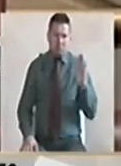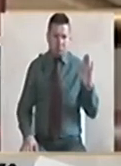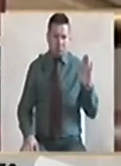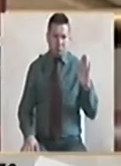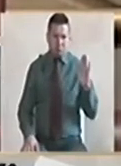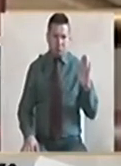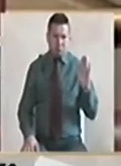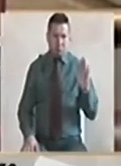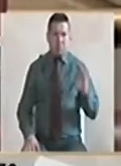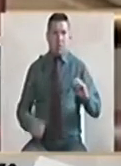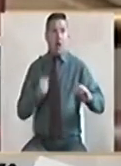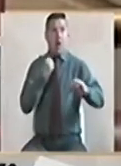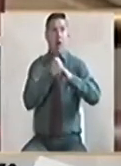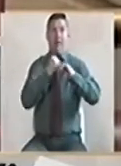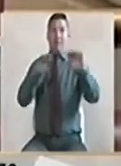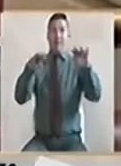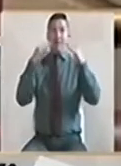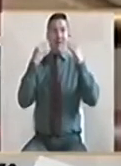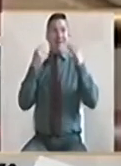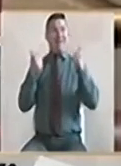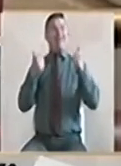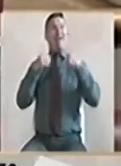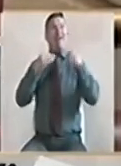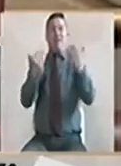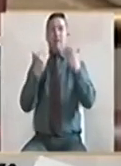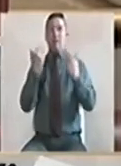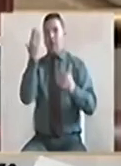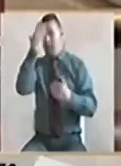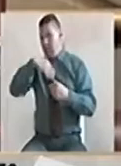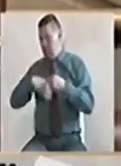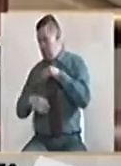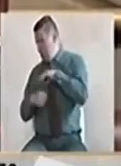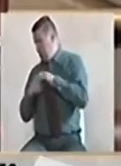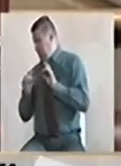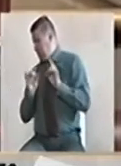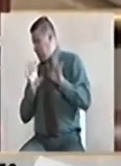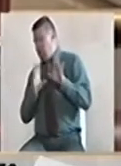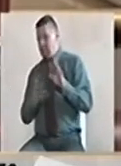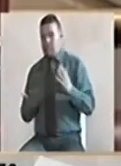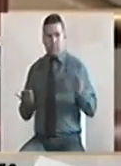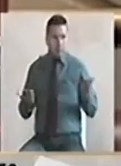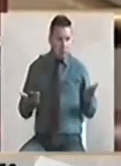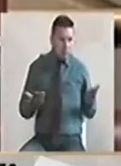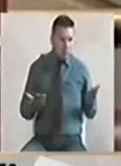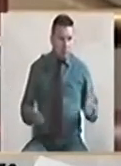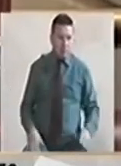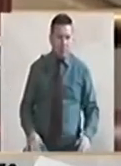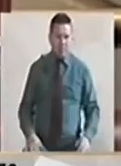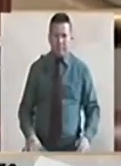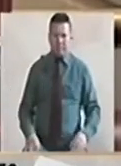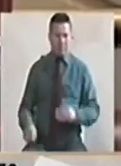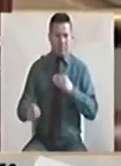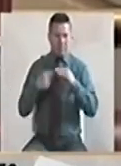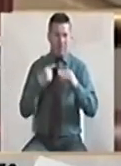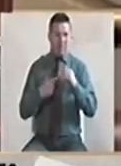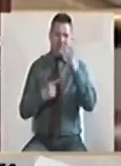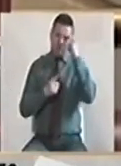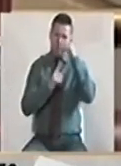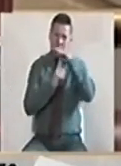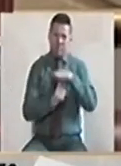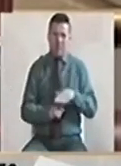público nos apoyan y en privado nos muestran su verdadera cara. En privado intenta desprestigiarlos, subestimarlos,